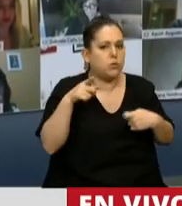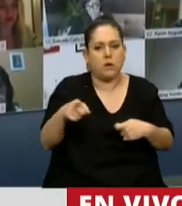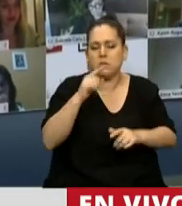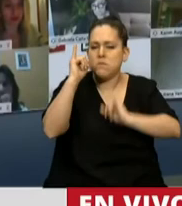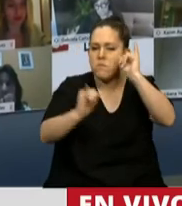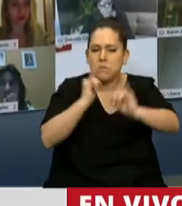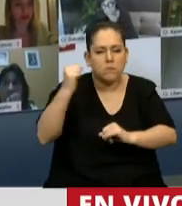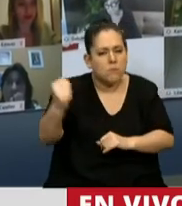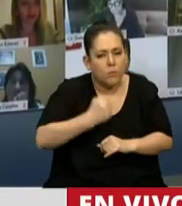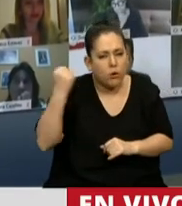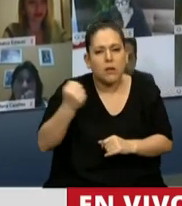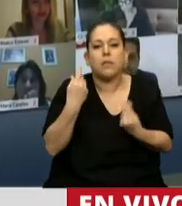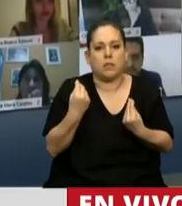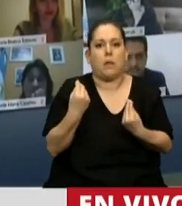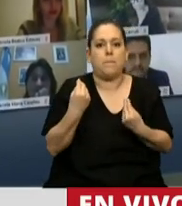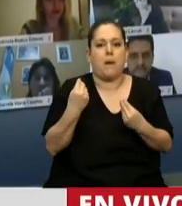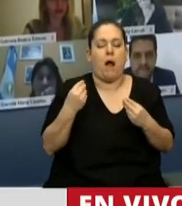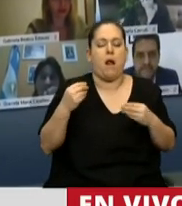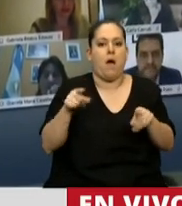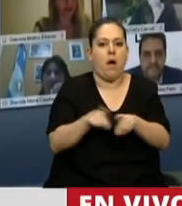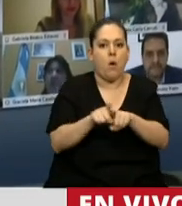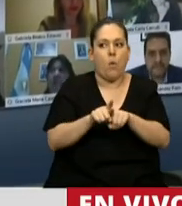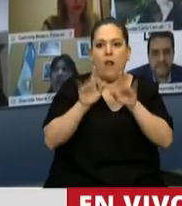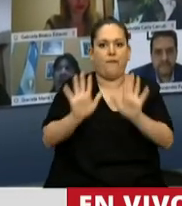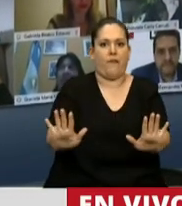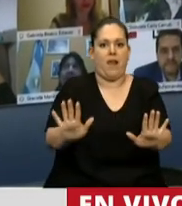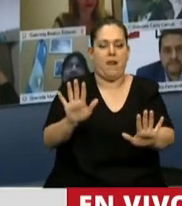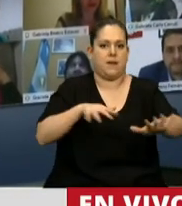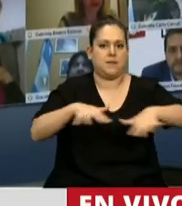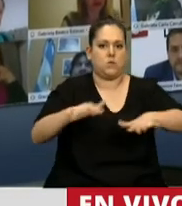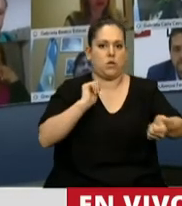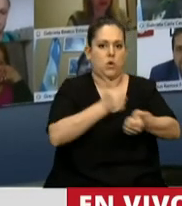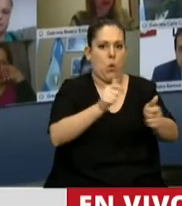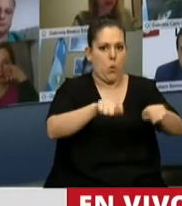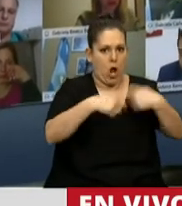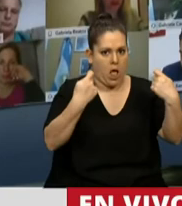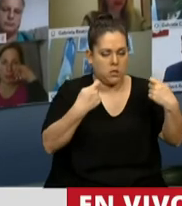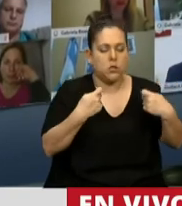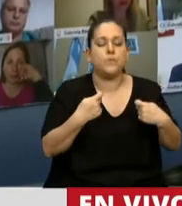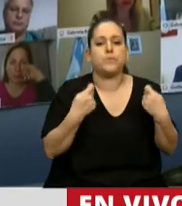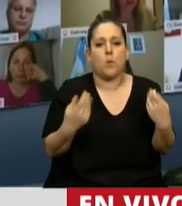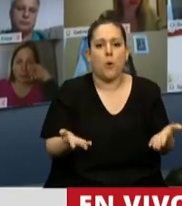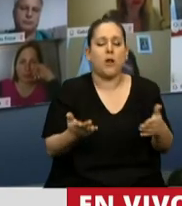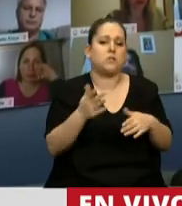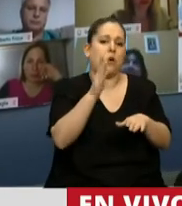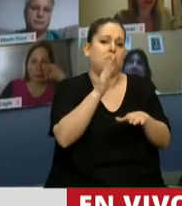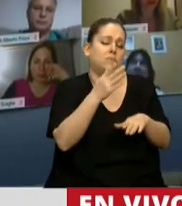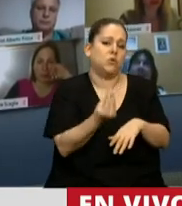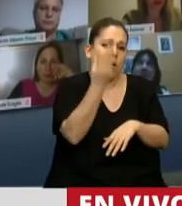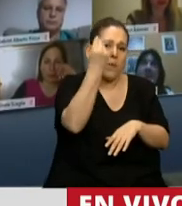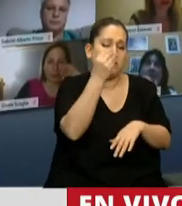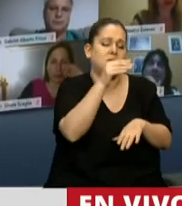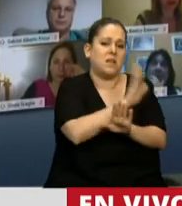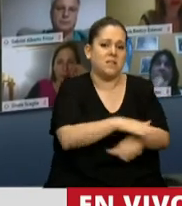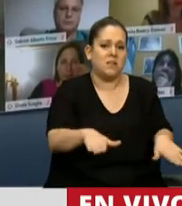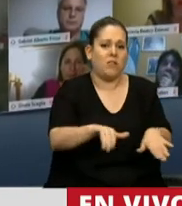para detener este tipo de delitos. Es por ello que ante la imposibilidad de las víctimas de recurrir a la utilización de